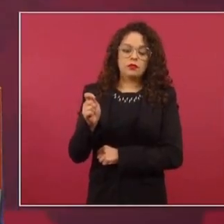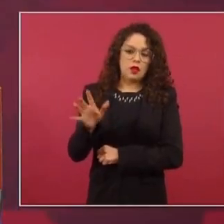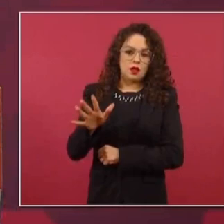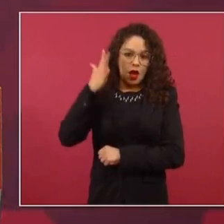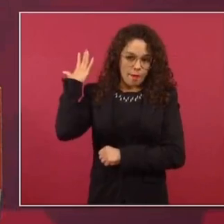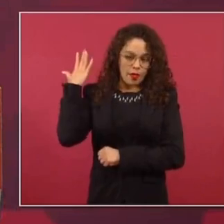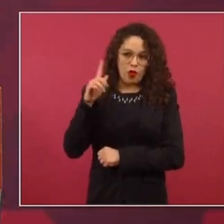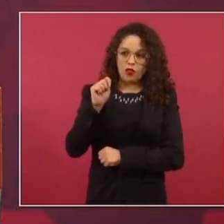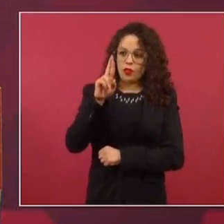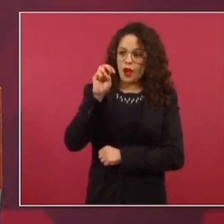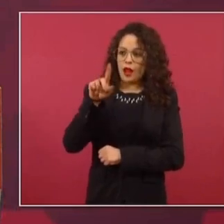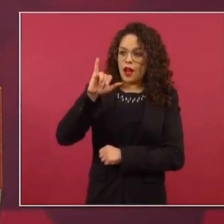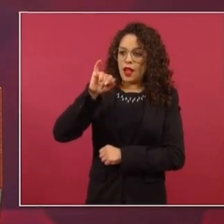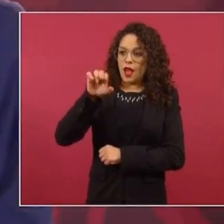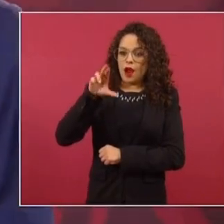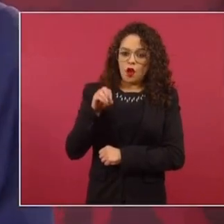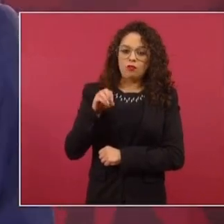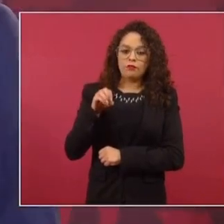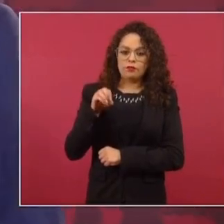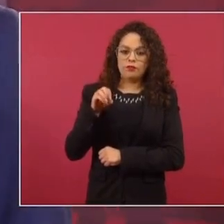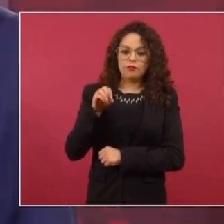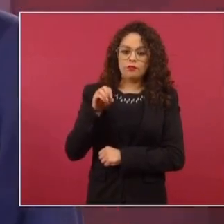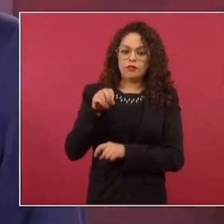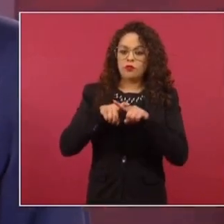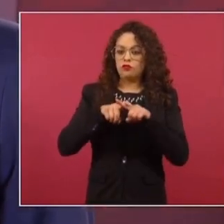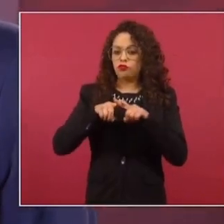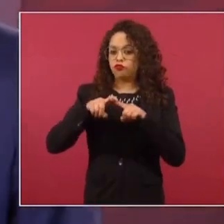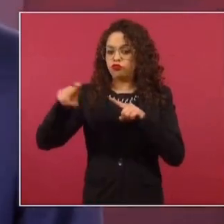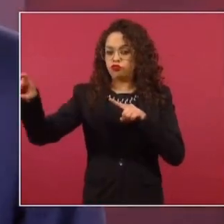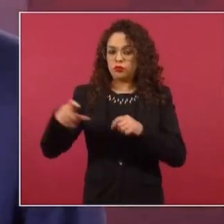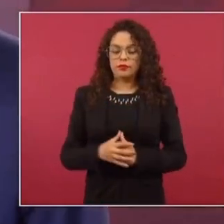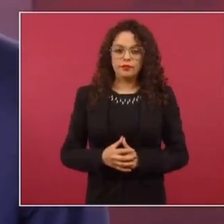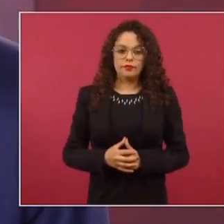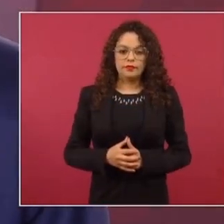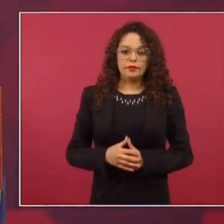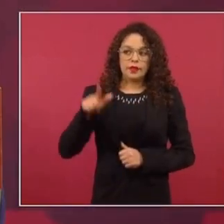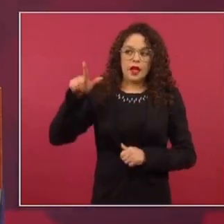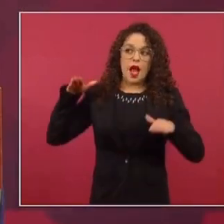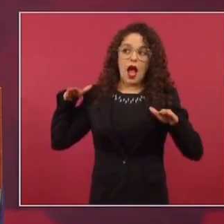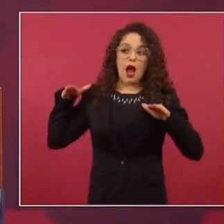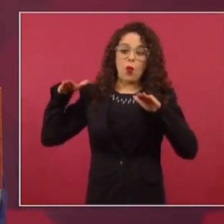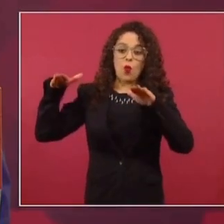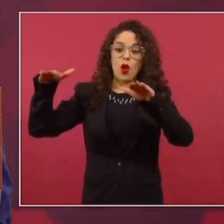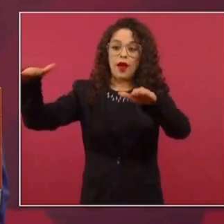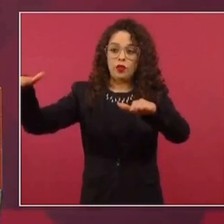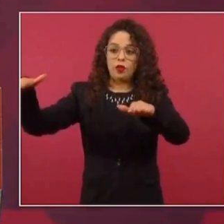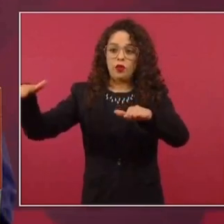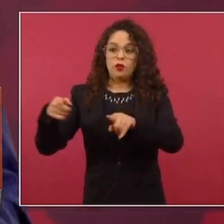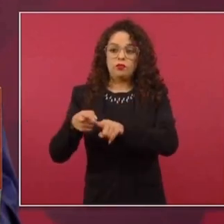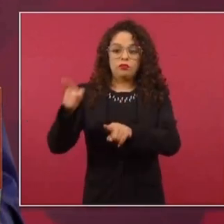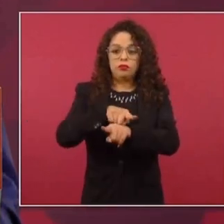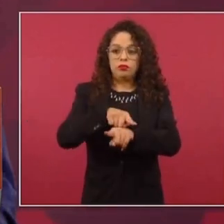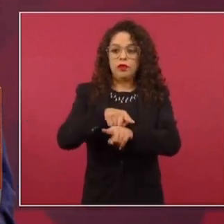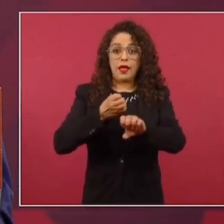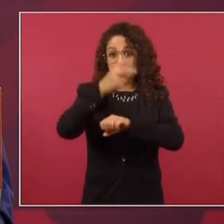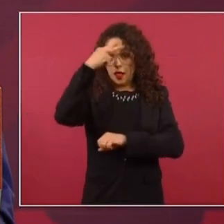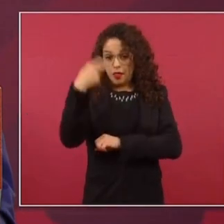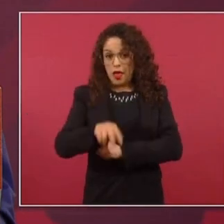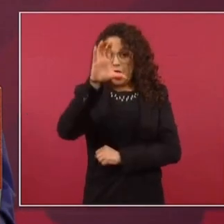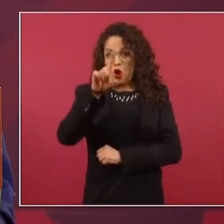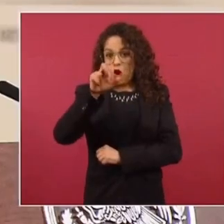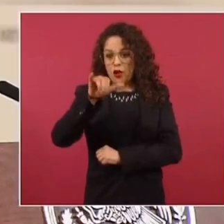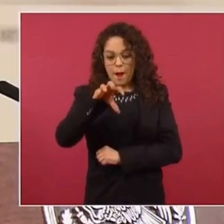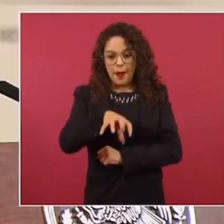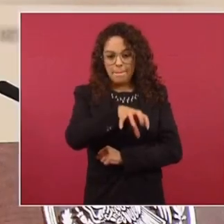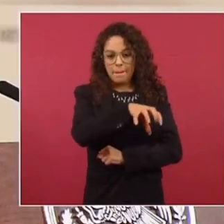rápido, se va a hacer desde el aeropuerto, pasando por muchas colonias del Estado de México, por la